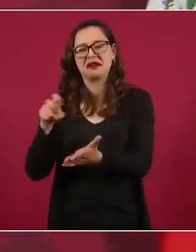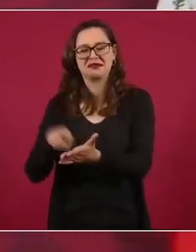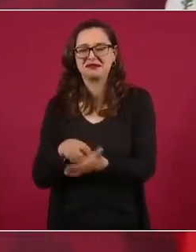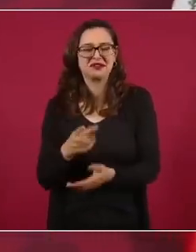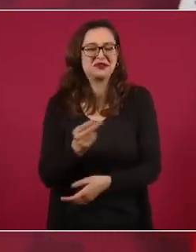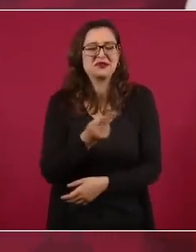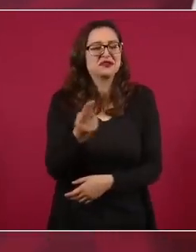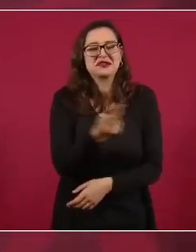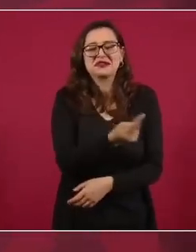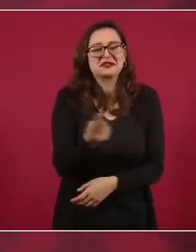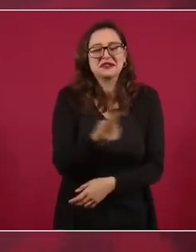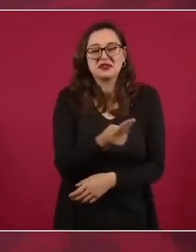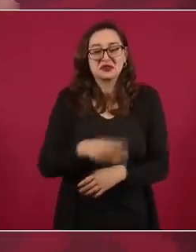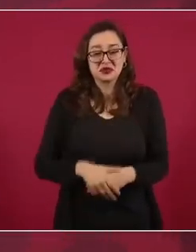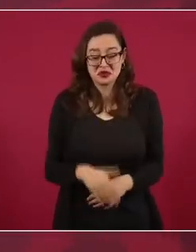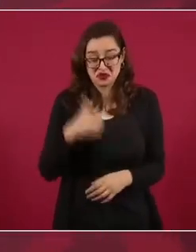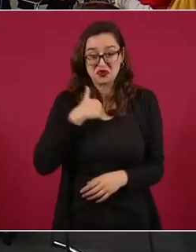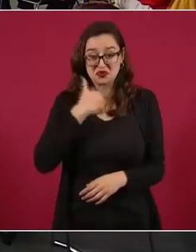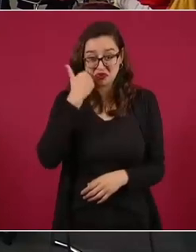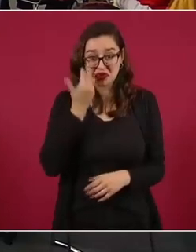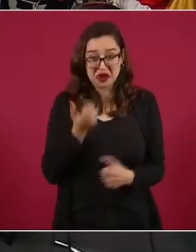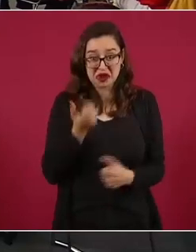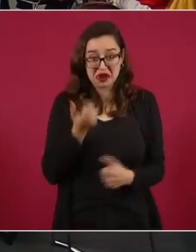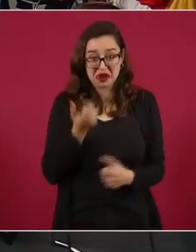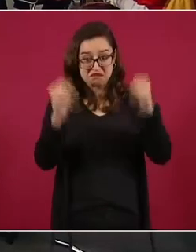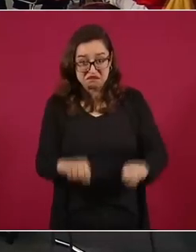como era antes.